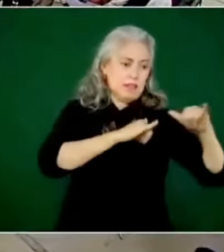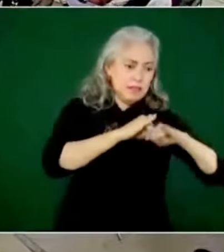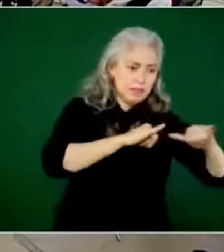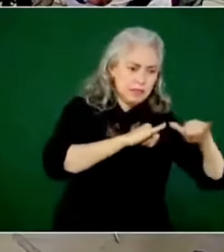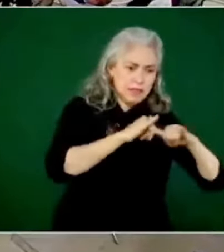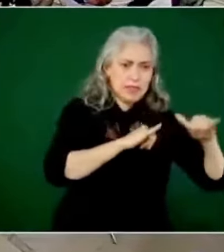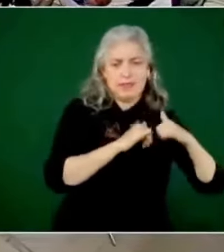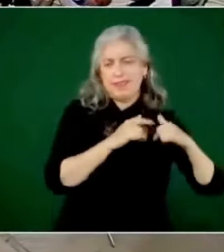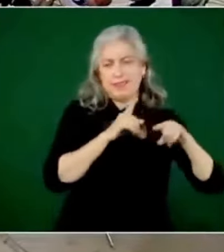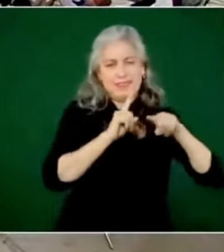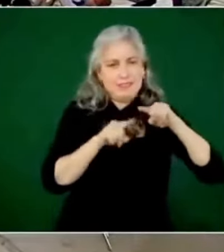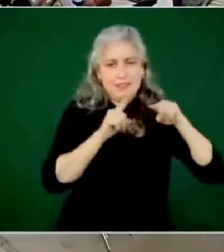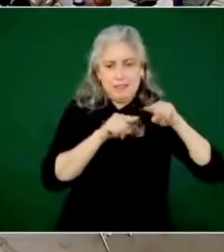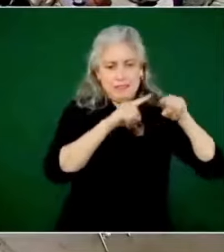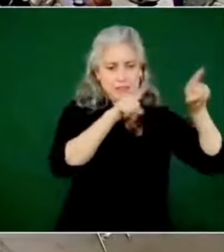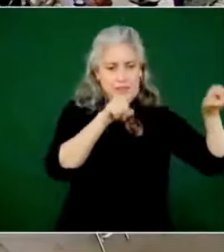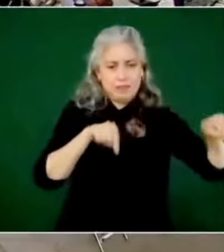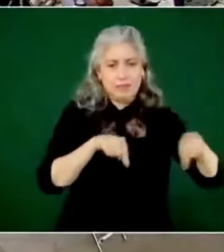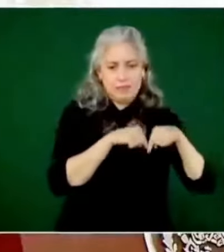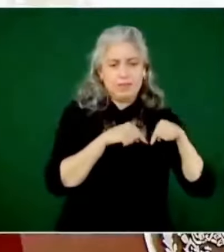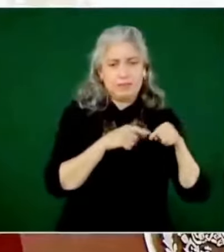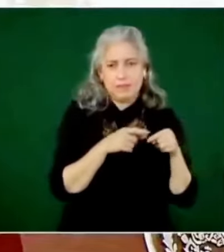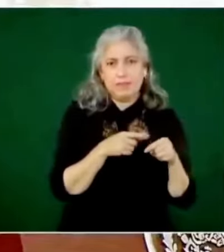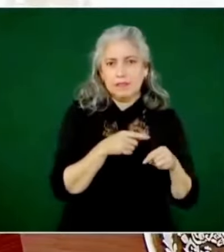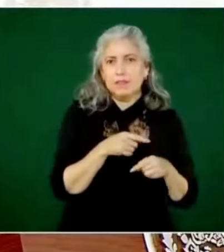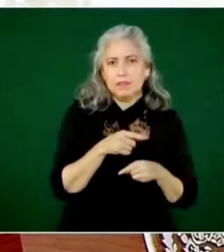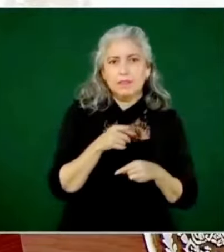que detentaban.